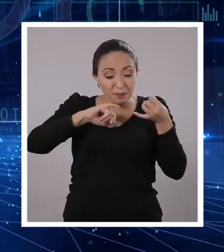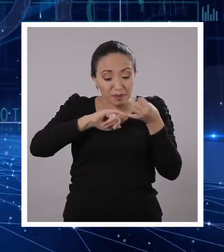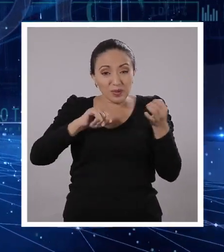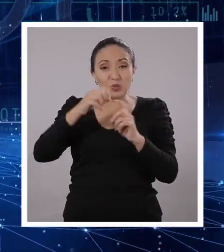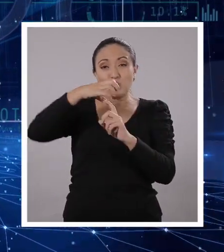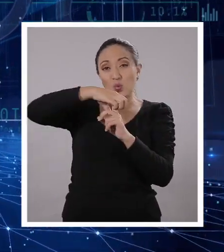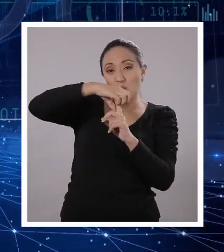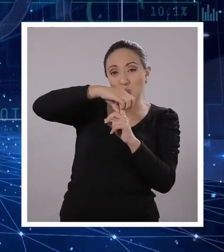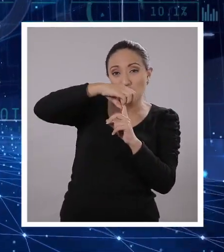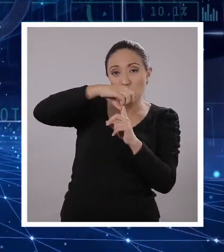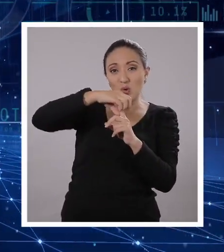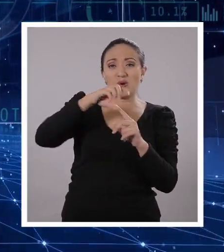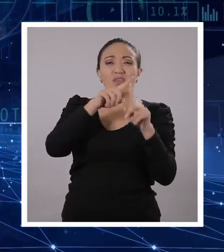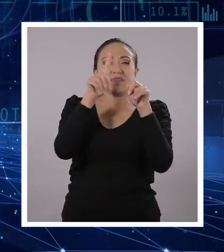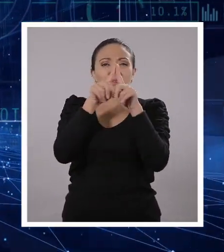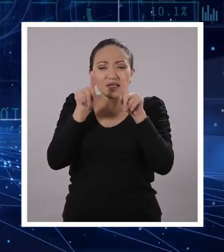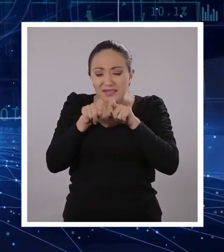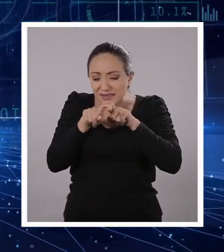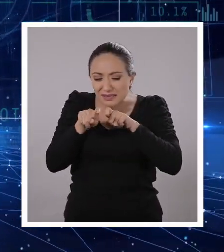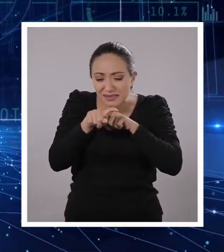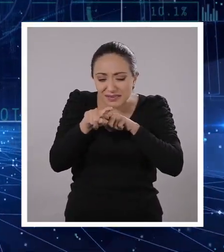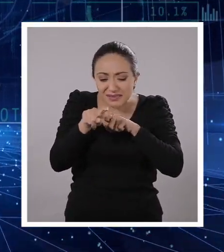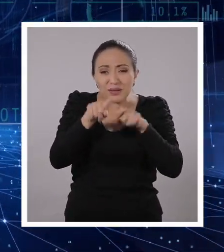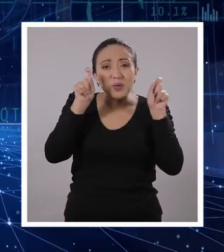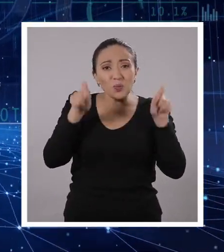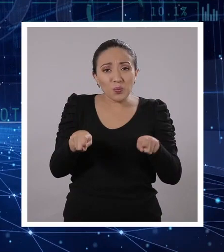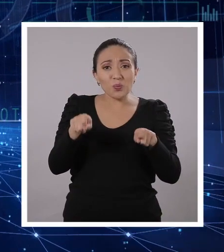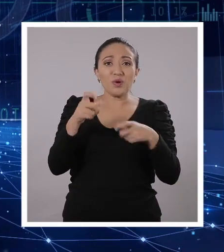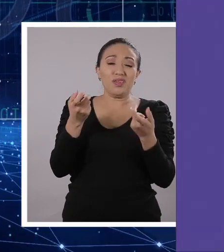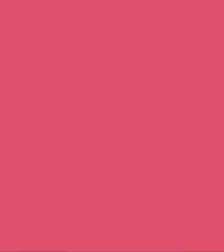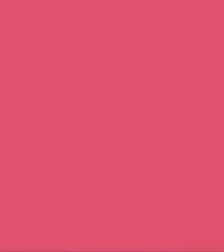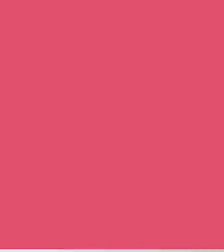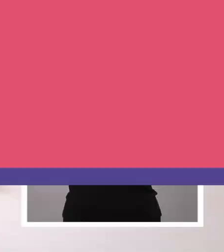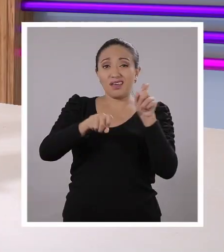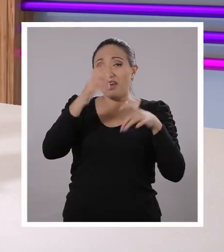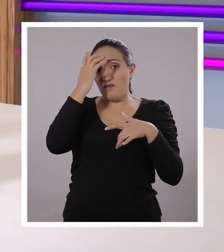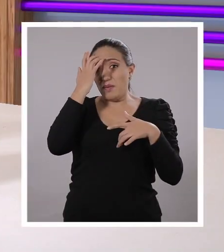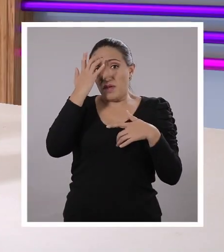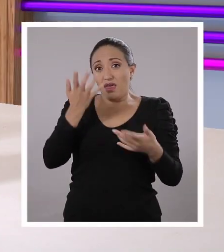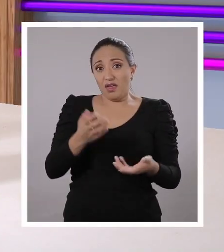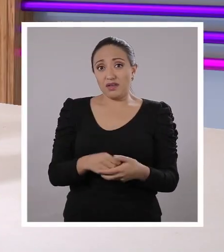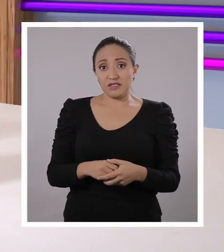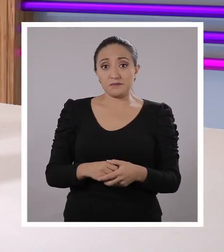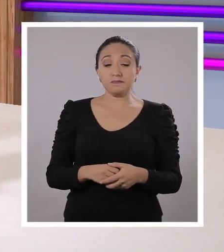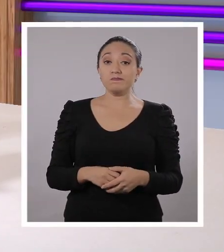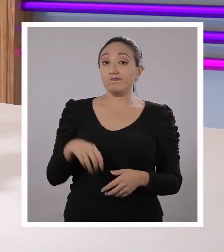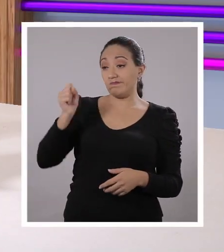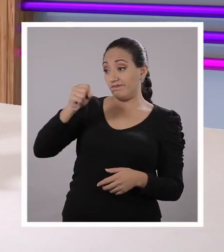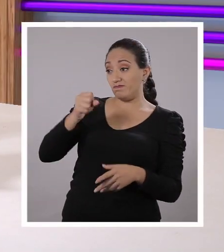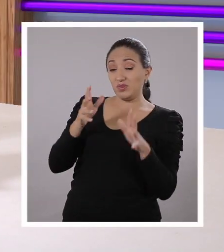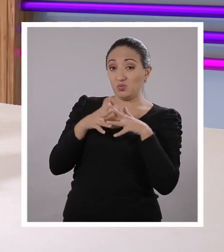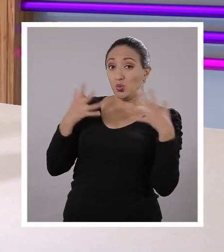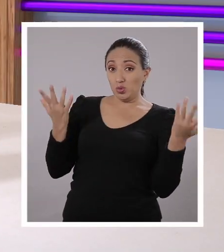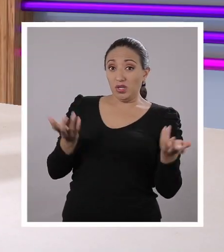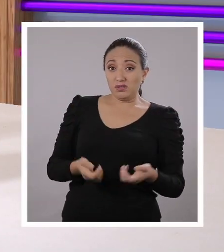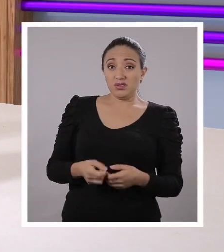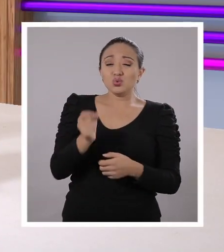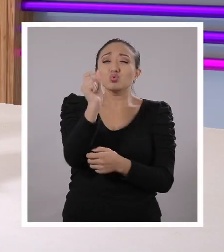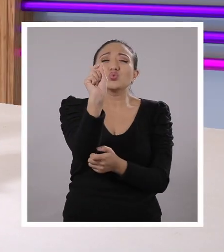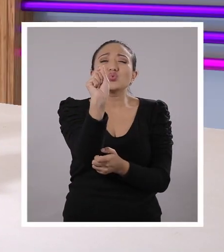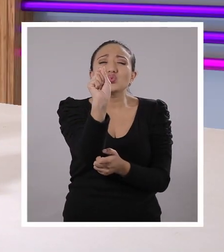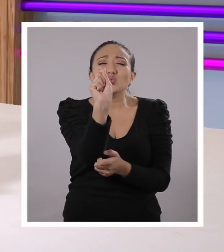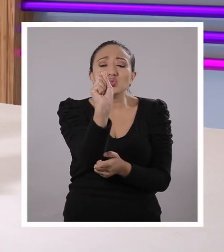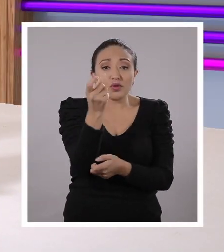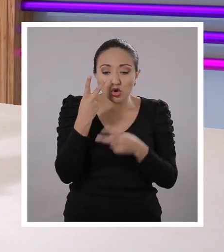hongos y los protosos microscópicos que pueden causar diversas enfermedades. Todo ese grupo de cosas. Son un montón. Además son